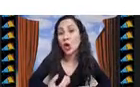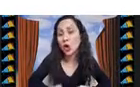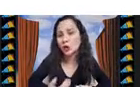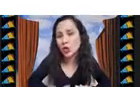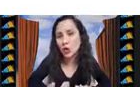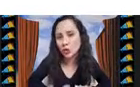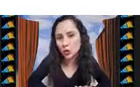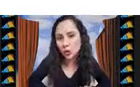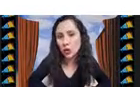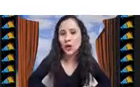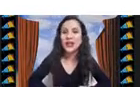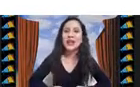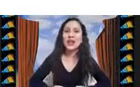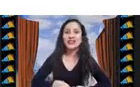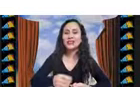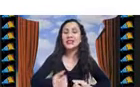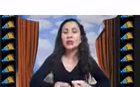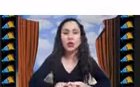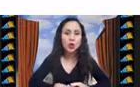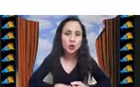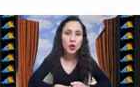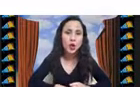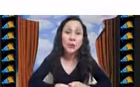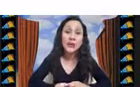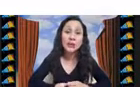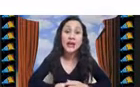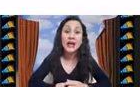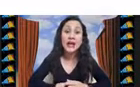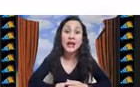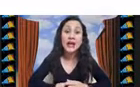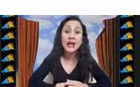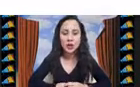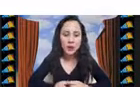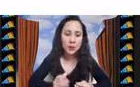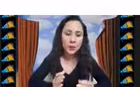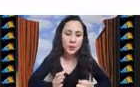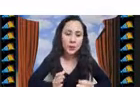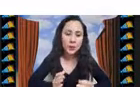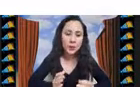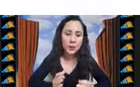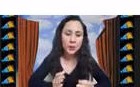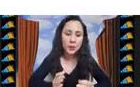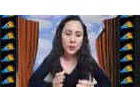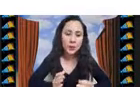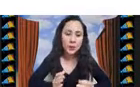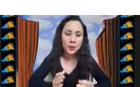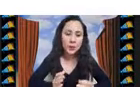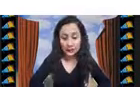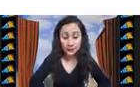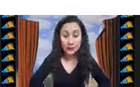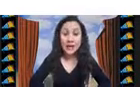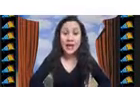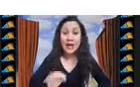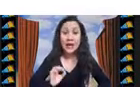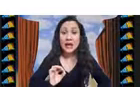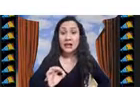la mejor solución, es decir, la solución óptima, en un tiempo de cómputo